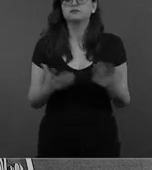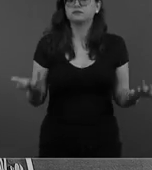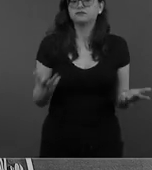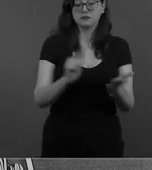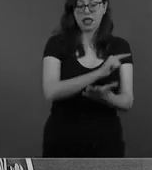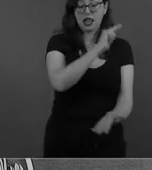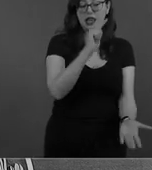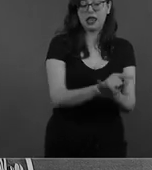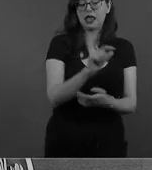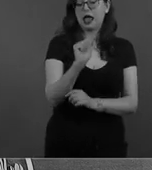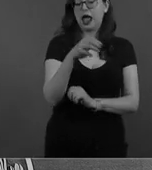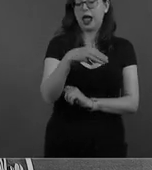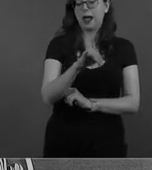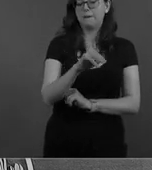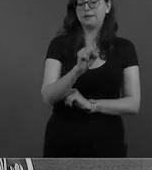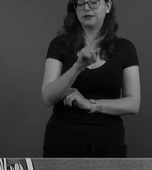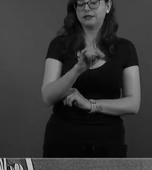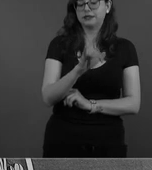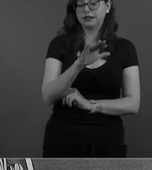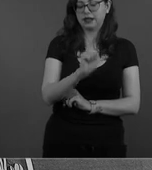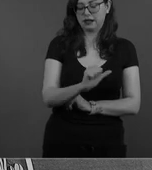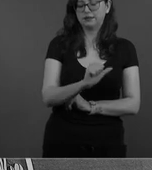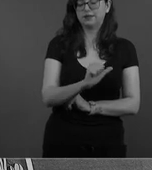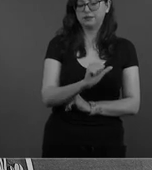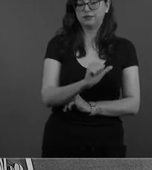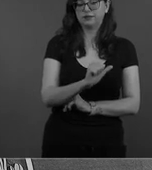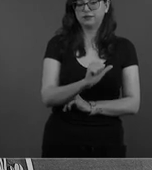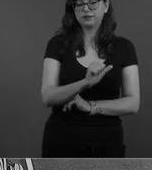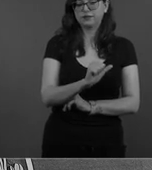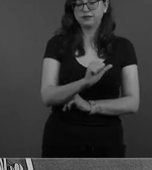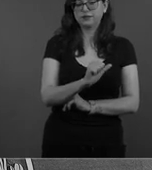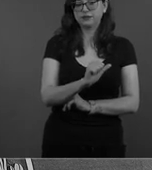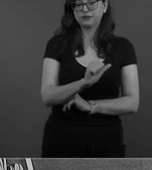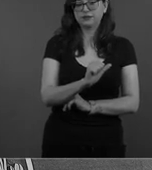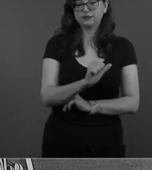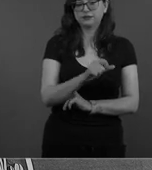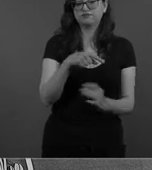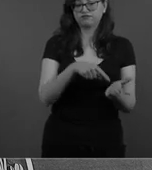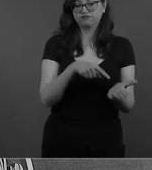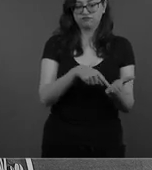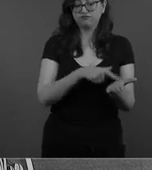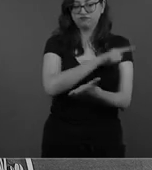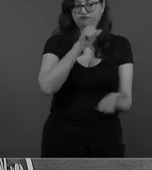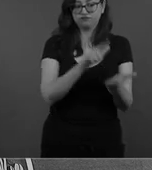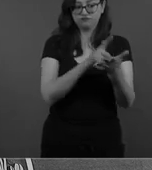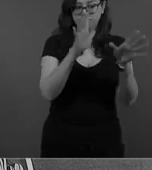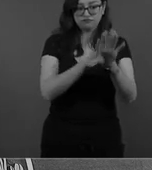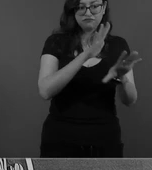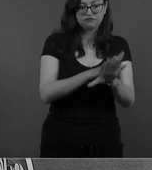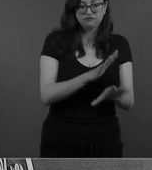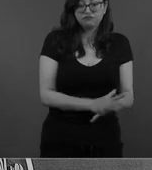amnistía. Esta reforma es importante porque